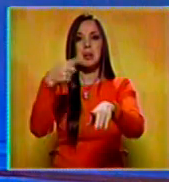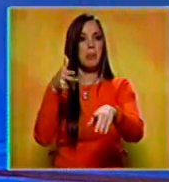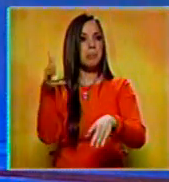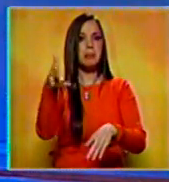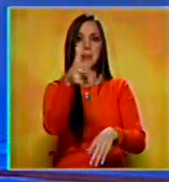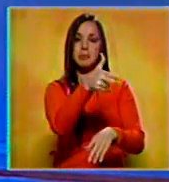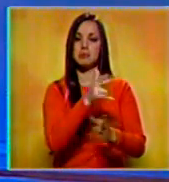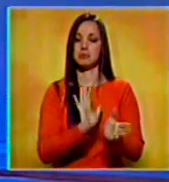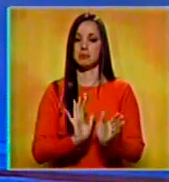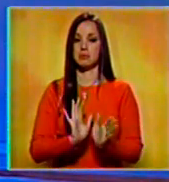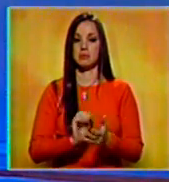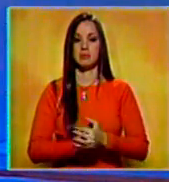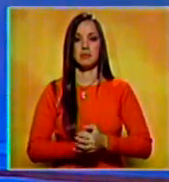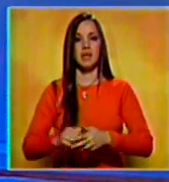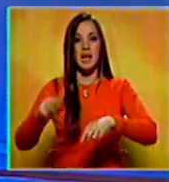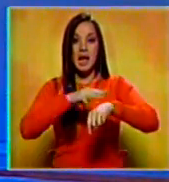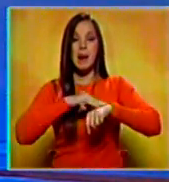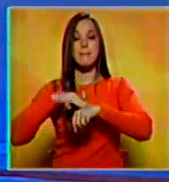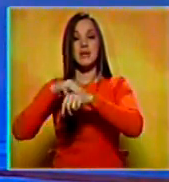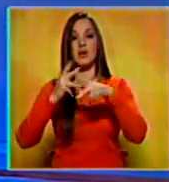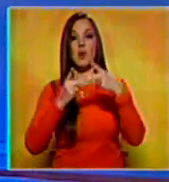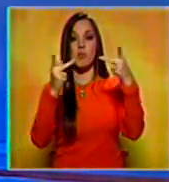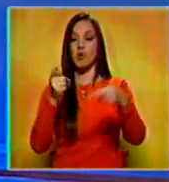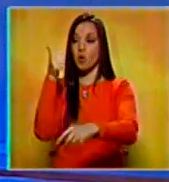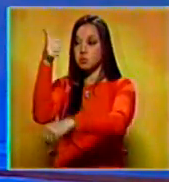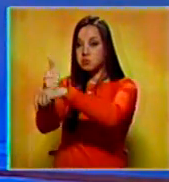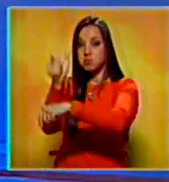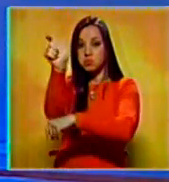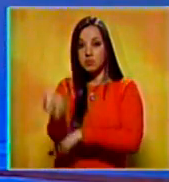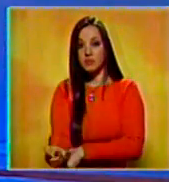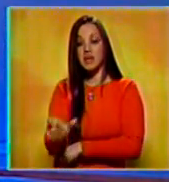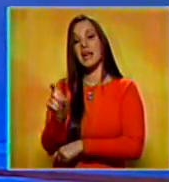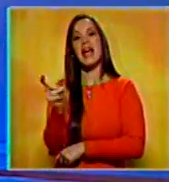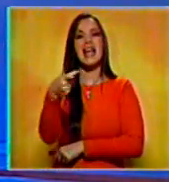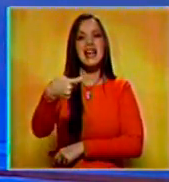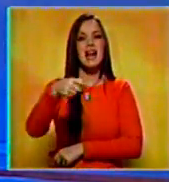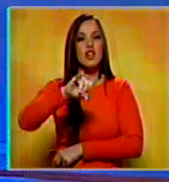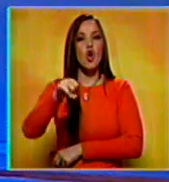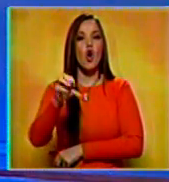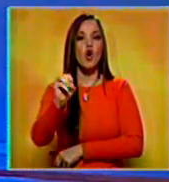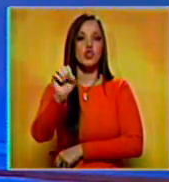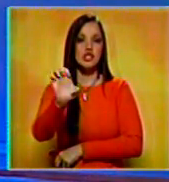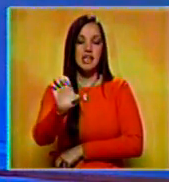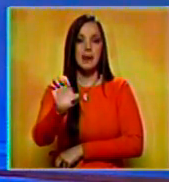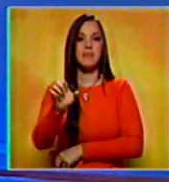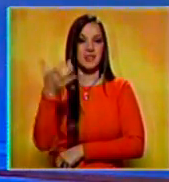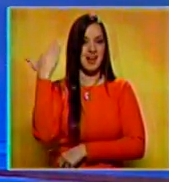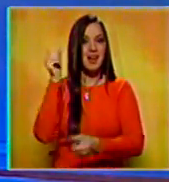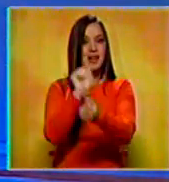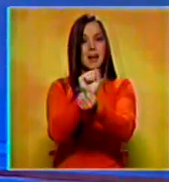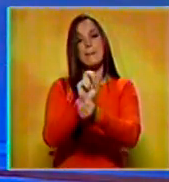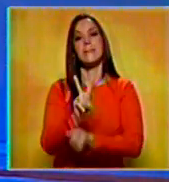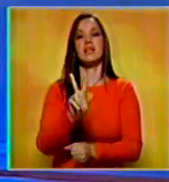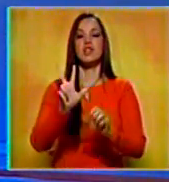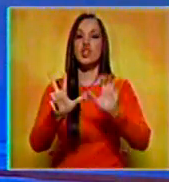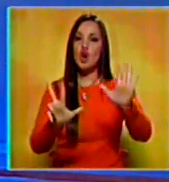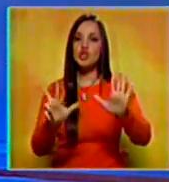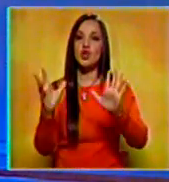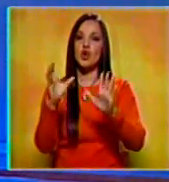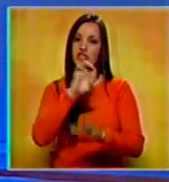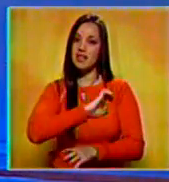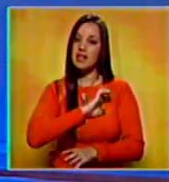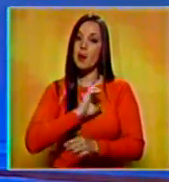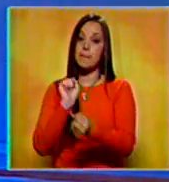El Ministerio Público acusó a Gerardo José Contreras Álvarez, de 19 años, detenido el 28 de enero en el estado de Yaracuy,